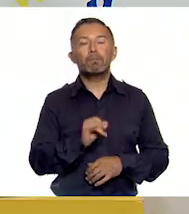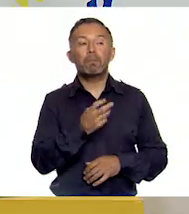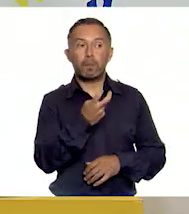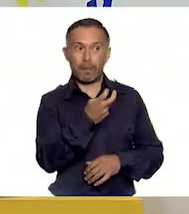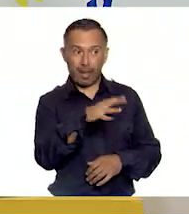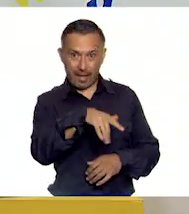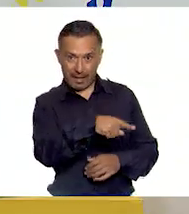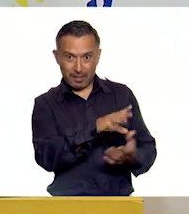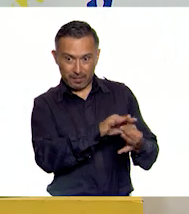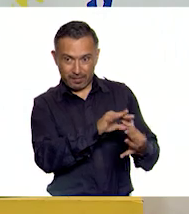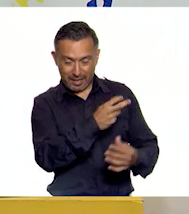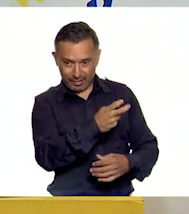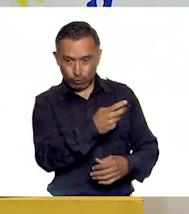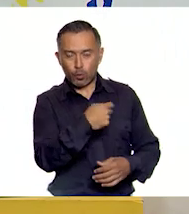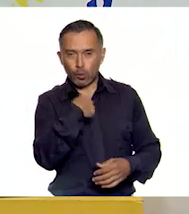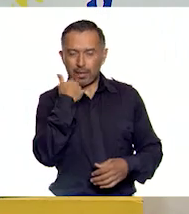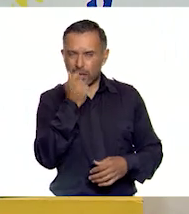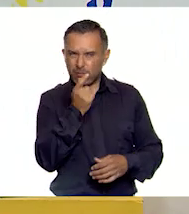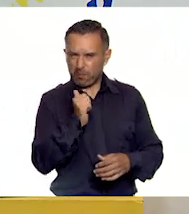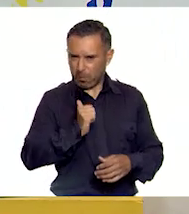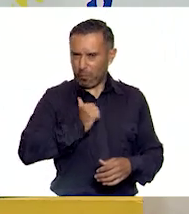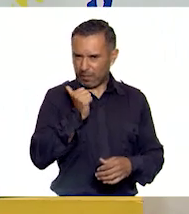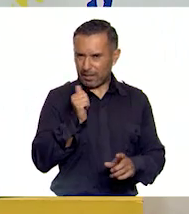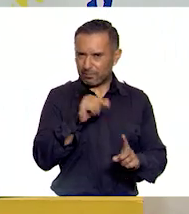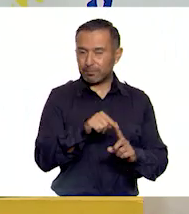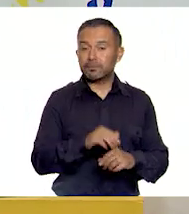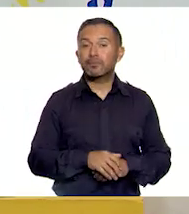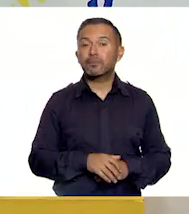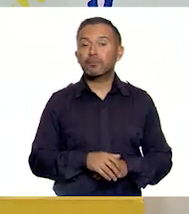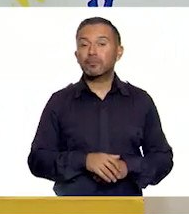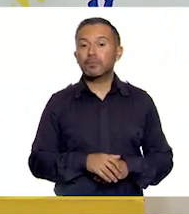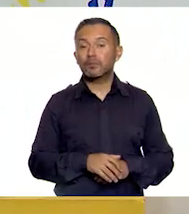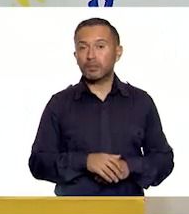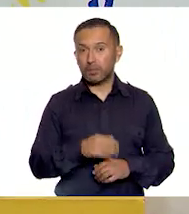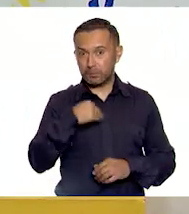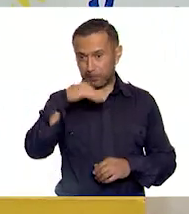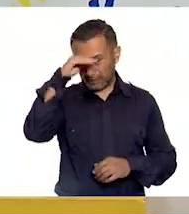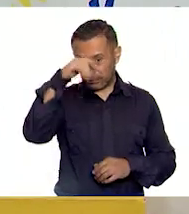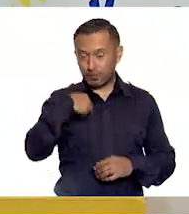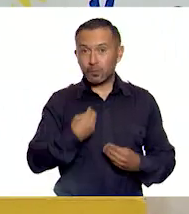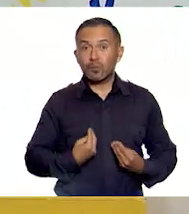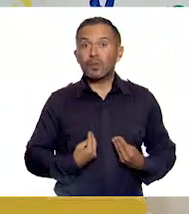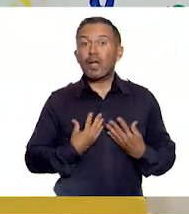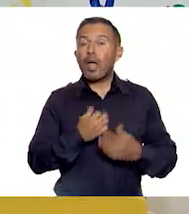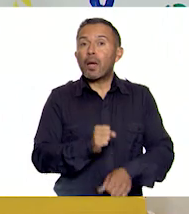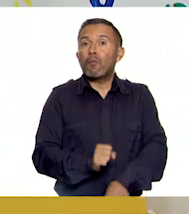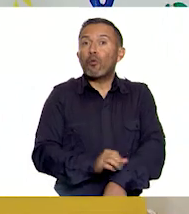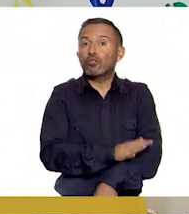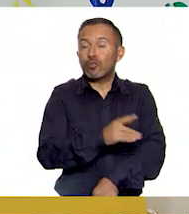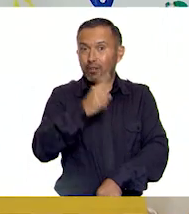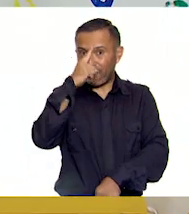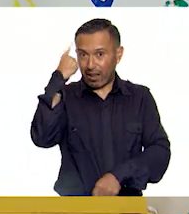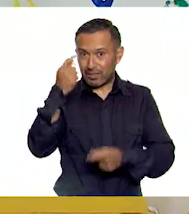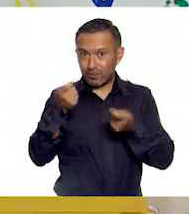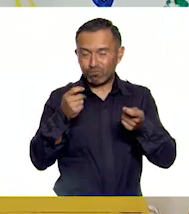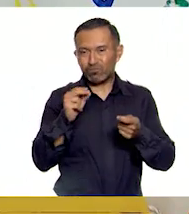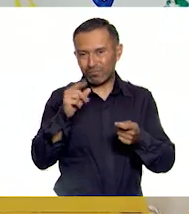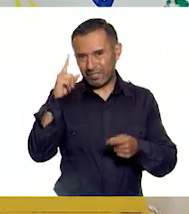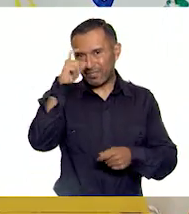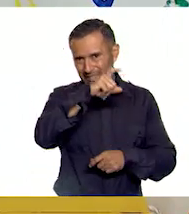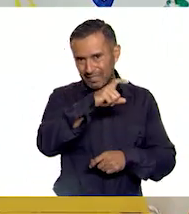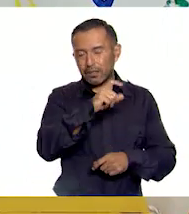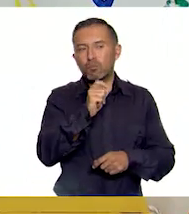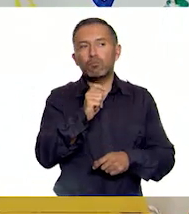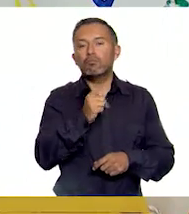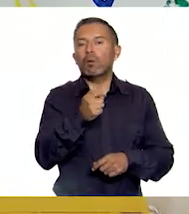yo me gustaría hacer un paréntesis. Me parece que no es tan difícil lidiar con nuestras emociones. Lo primero tendría que ser aceptar que somos humanos.